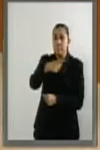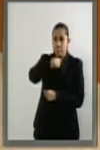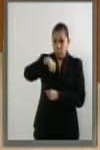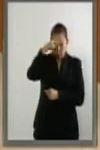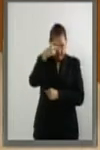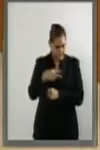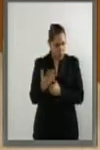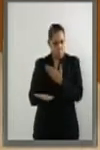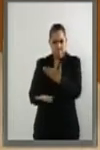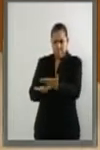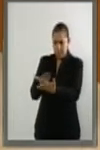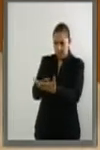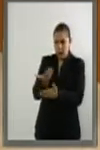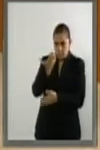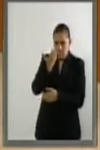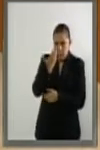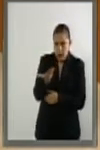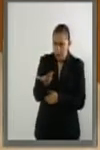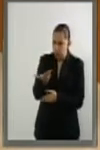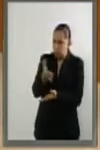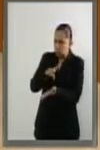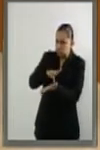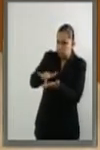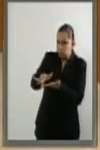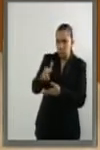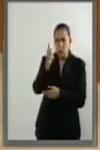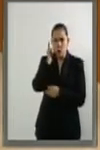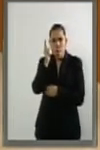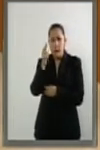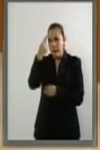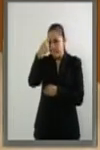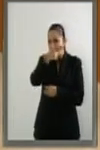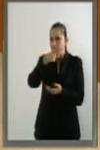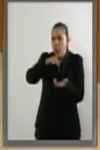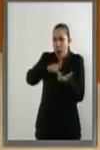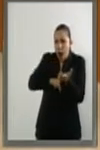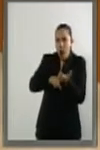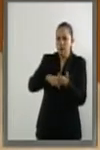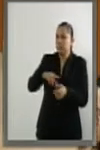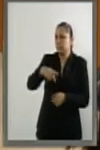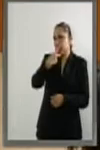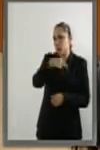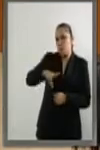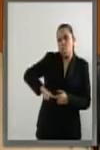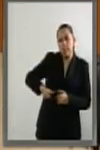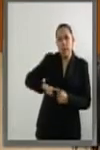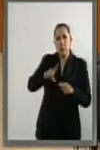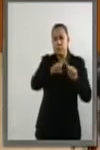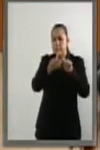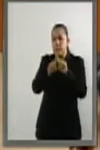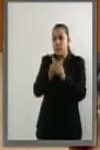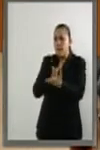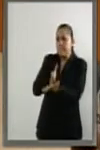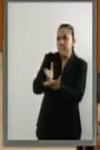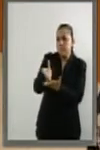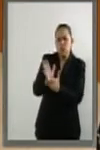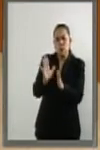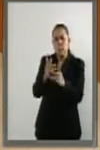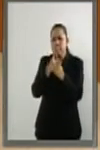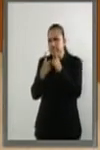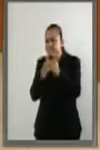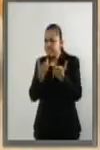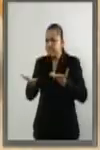apoyar por la vía diplomática y en estricto respeto a la soberanía e independencia de